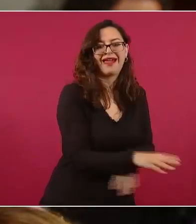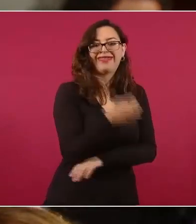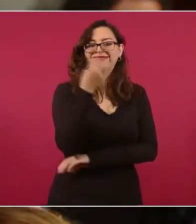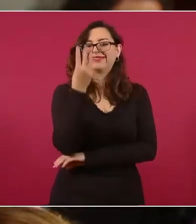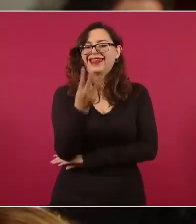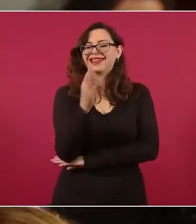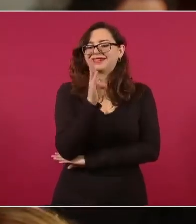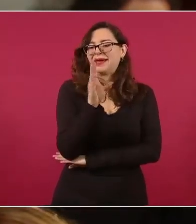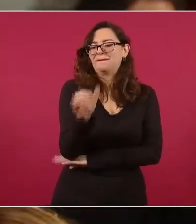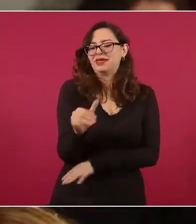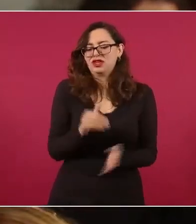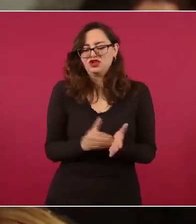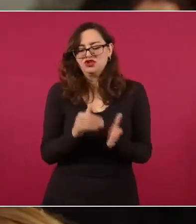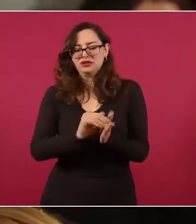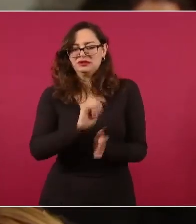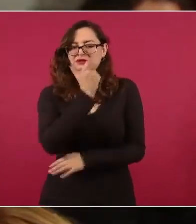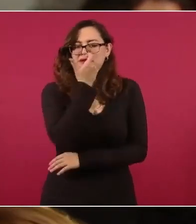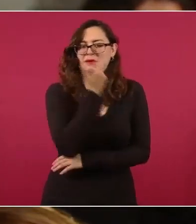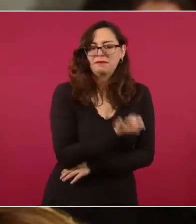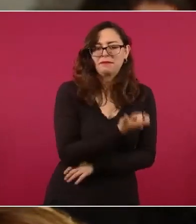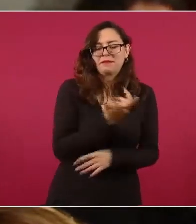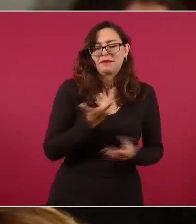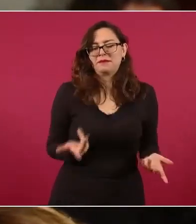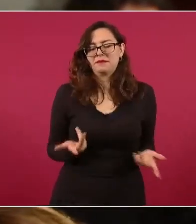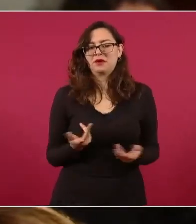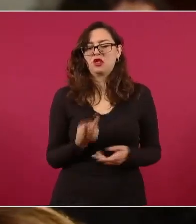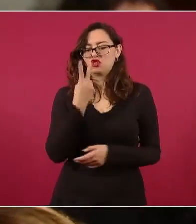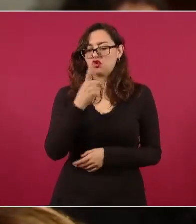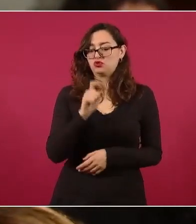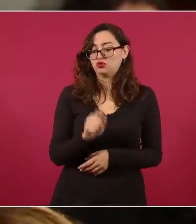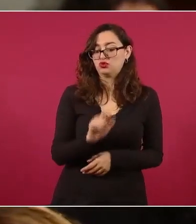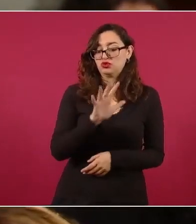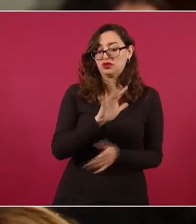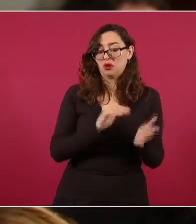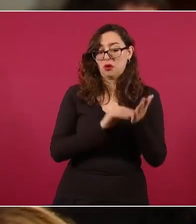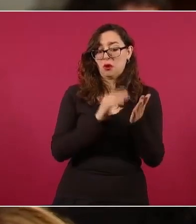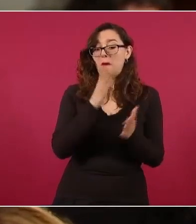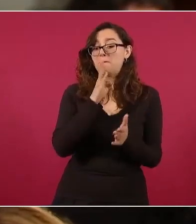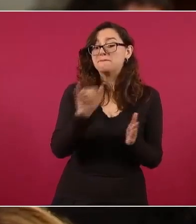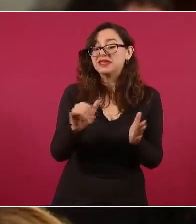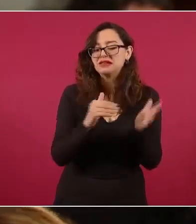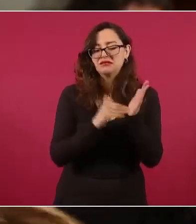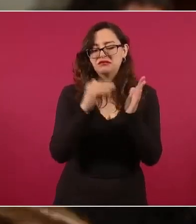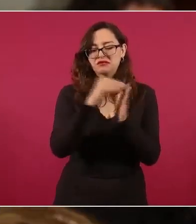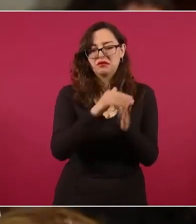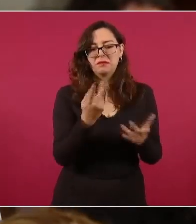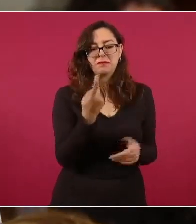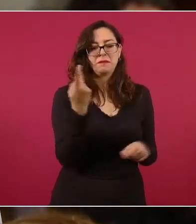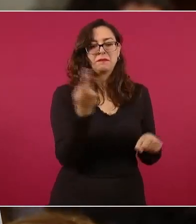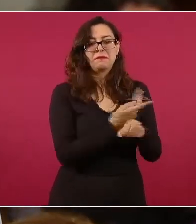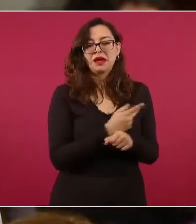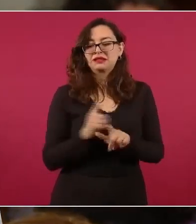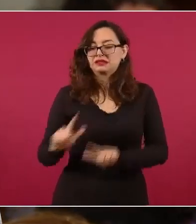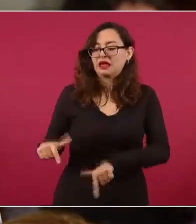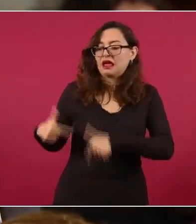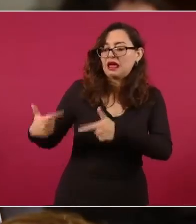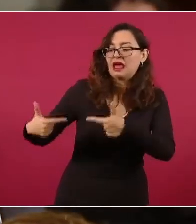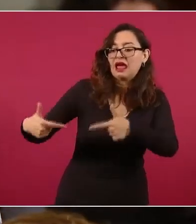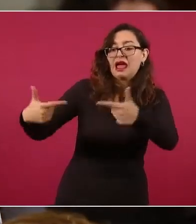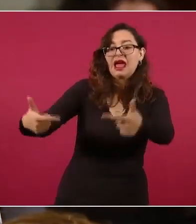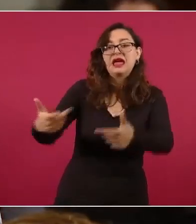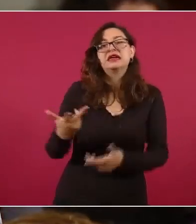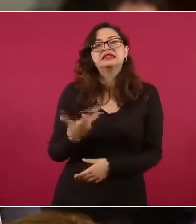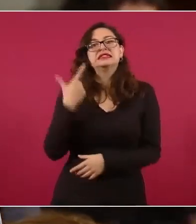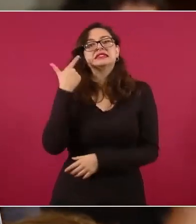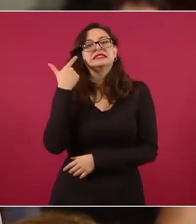la Auditoría Superior de la Federación es de dos punto cinco billones de pesos y esto compromete a siete sexenios posteriores a